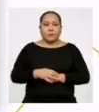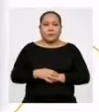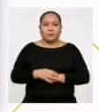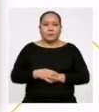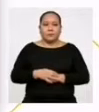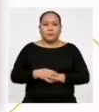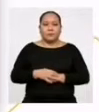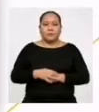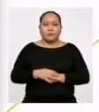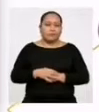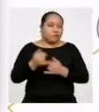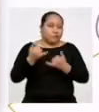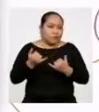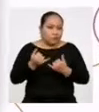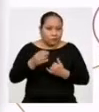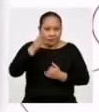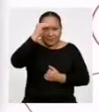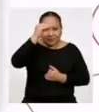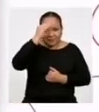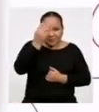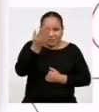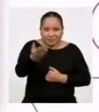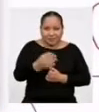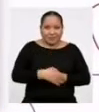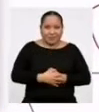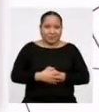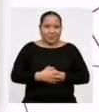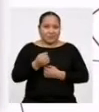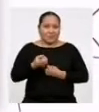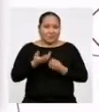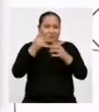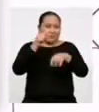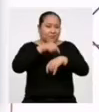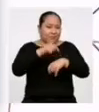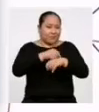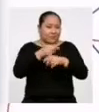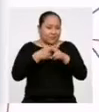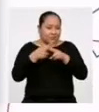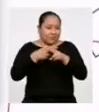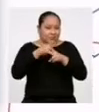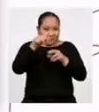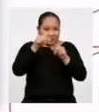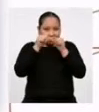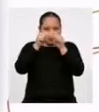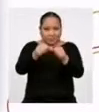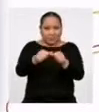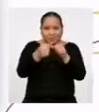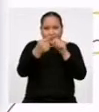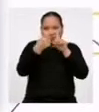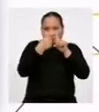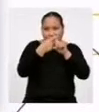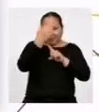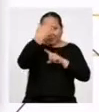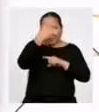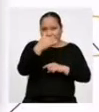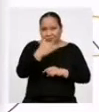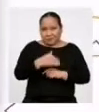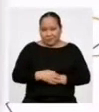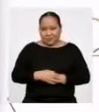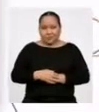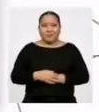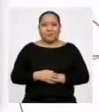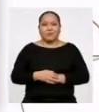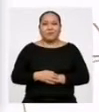Ahora, chicos y chicas, les doy unos segundos para que puedan continuar con las operaciones de los siguientes